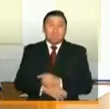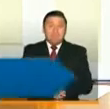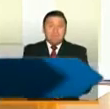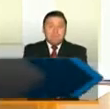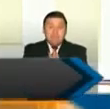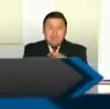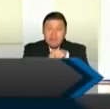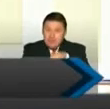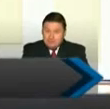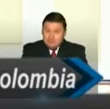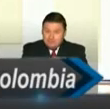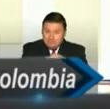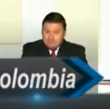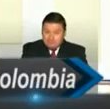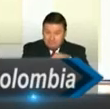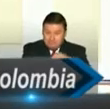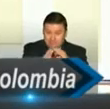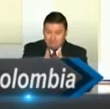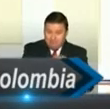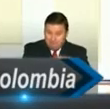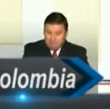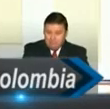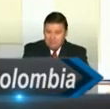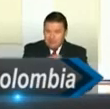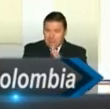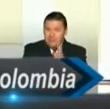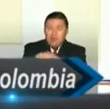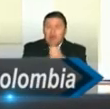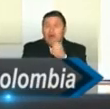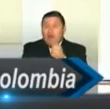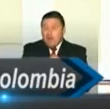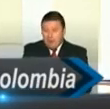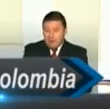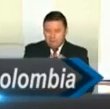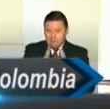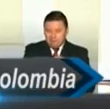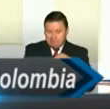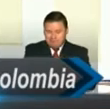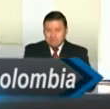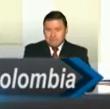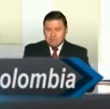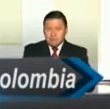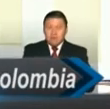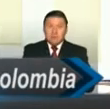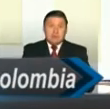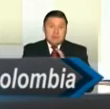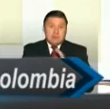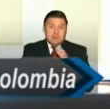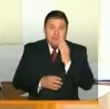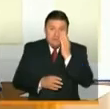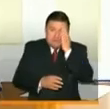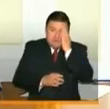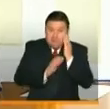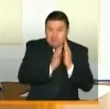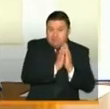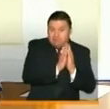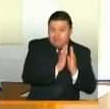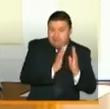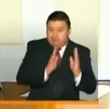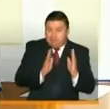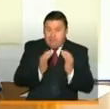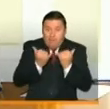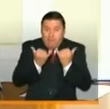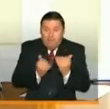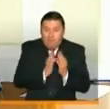El aislamiento preventivo, obligatorio, tal cual lo llevamos al día de hoy,